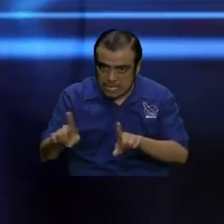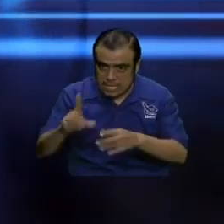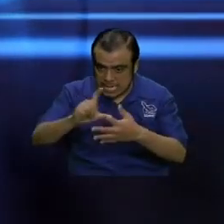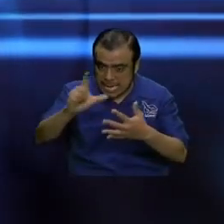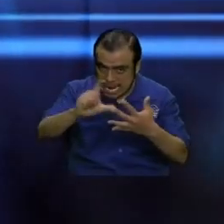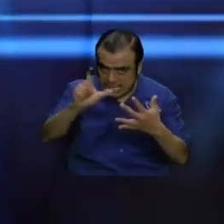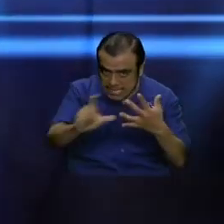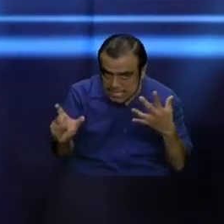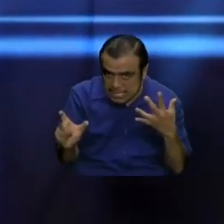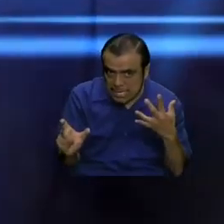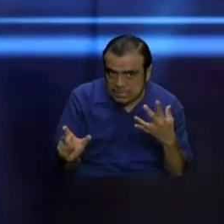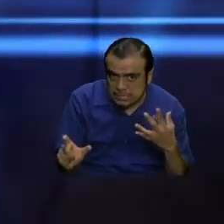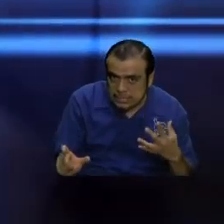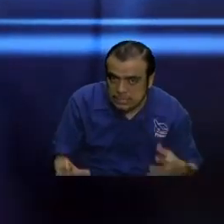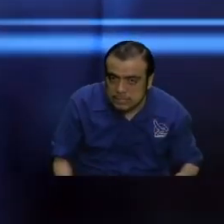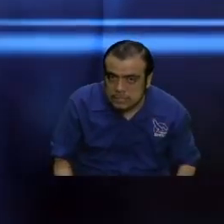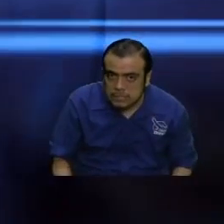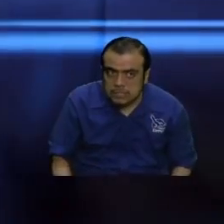Los,